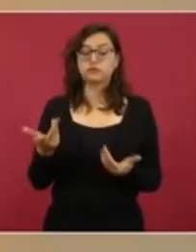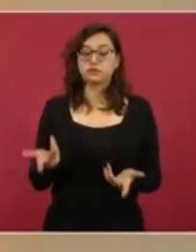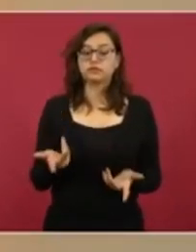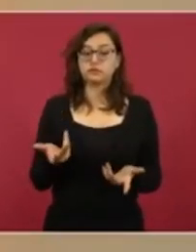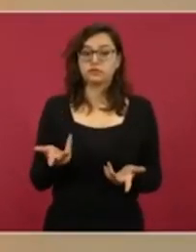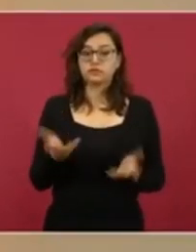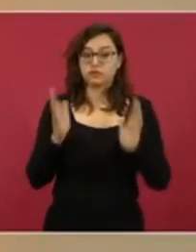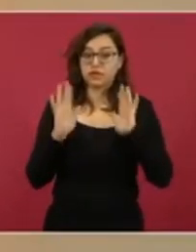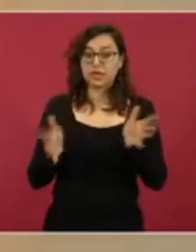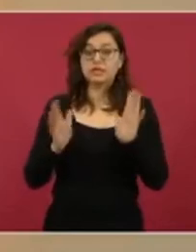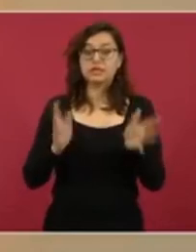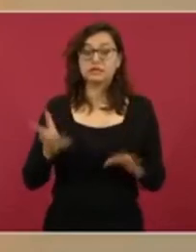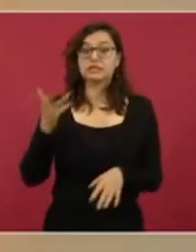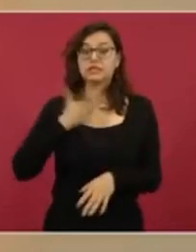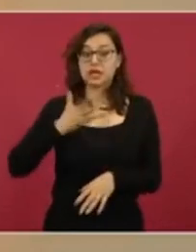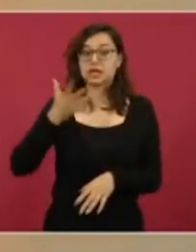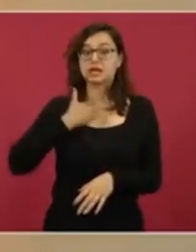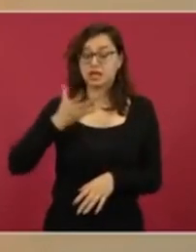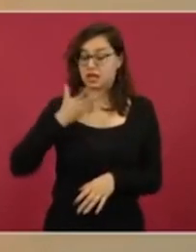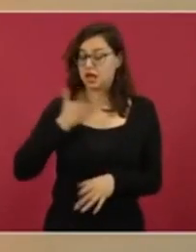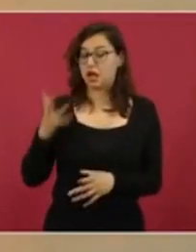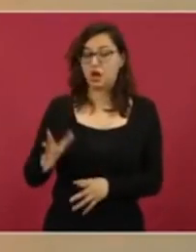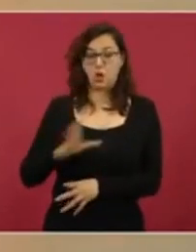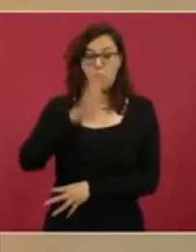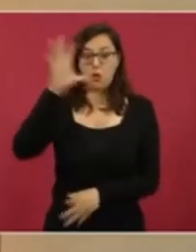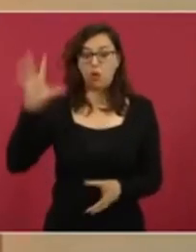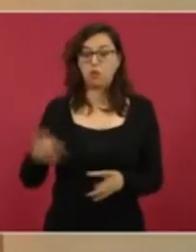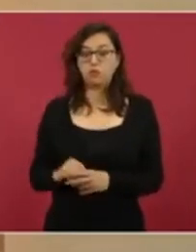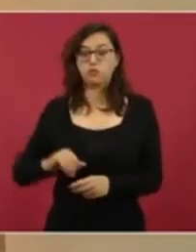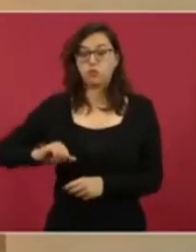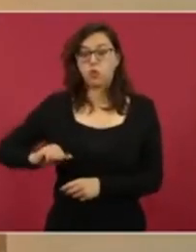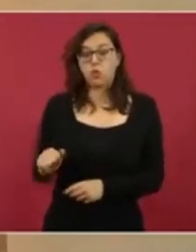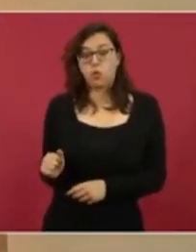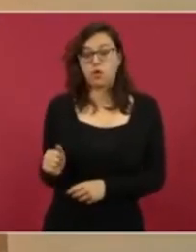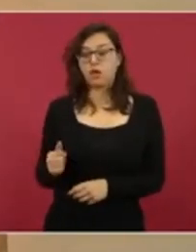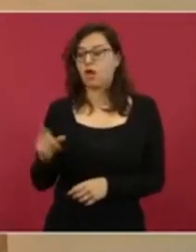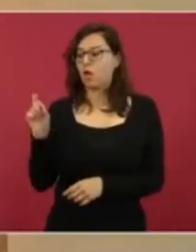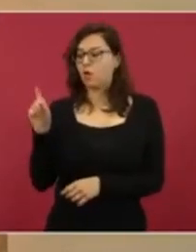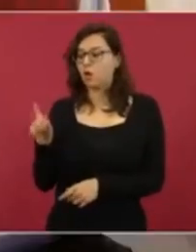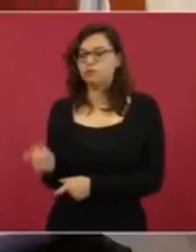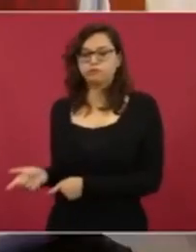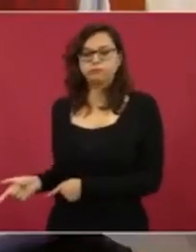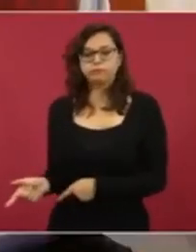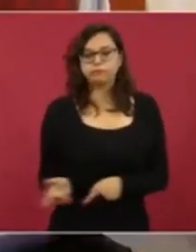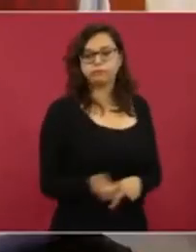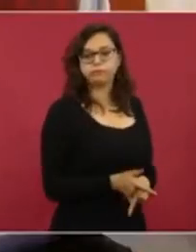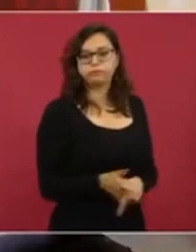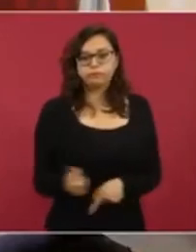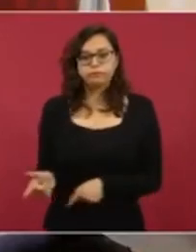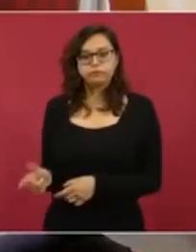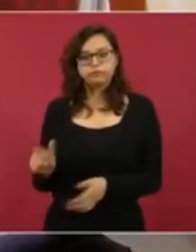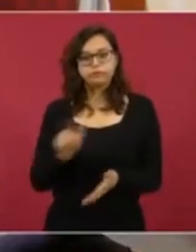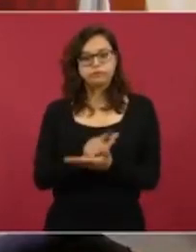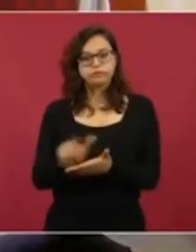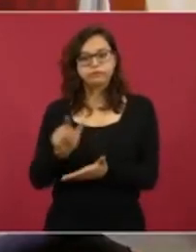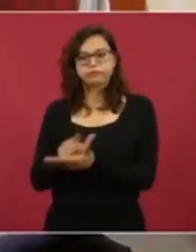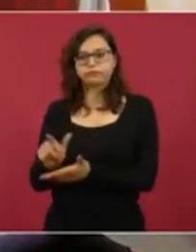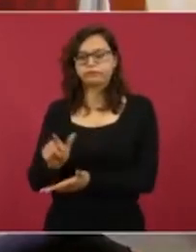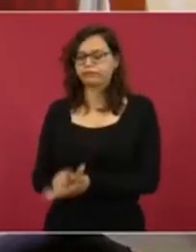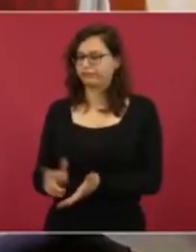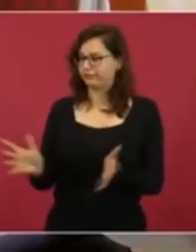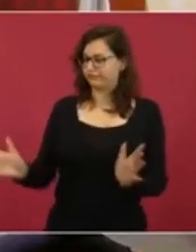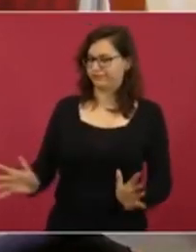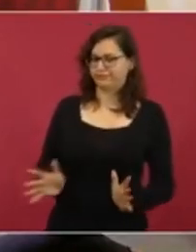instrumental para poder inyectar agua y tratar de borrar evidencias, lo cual es totalmente